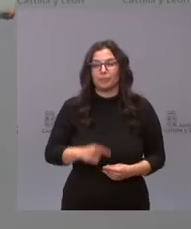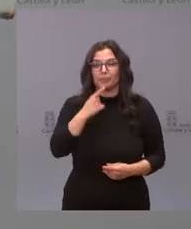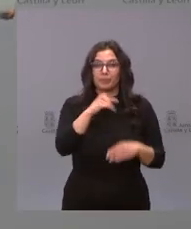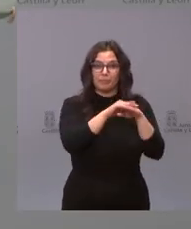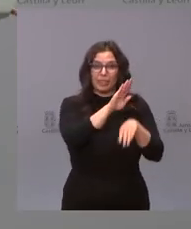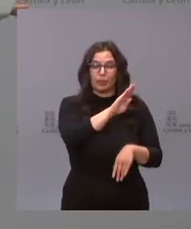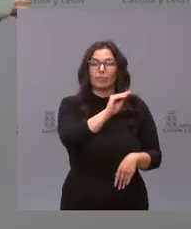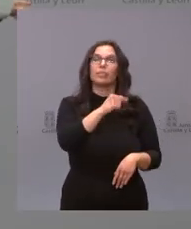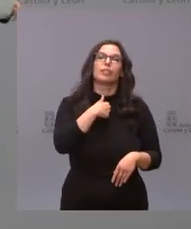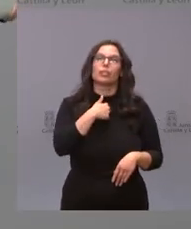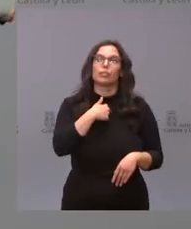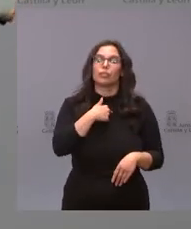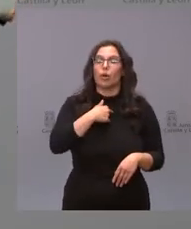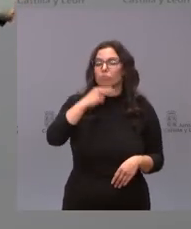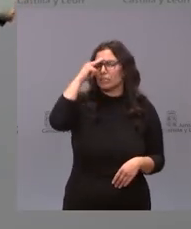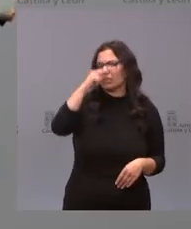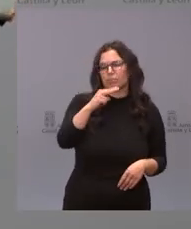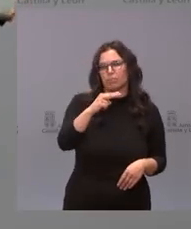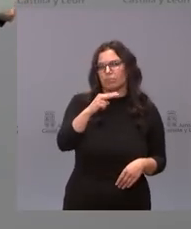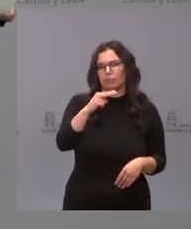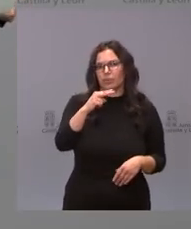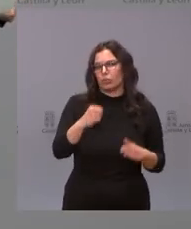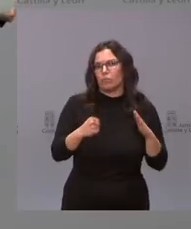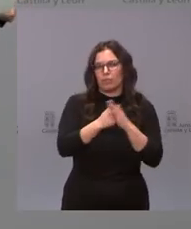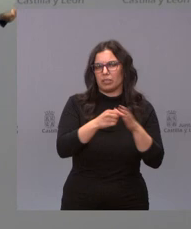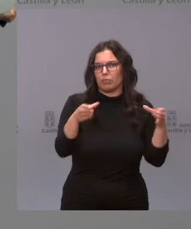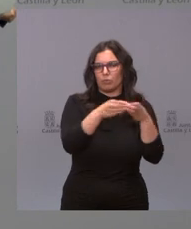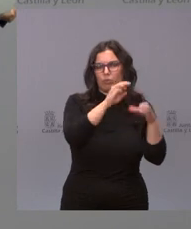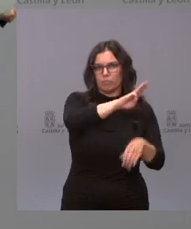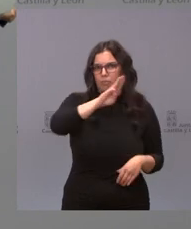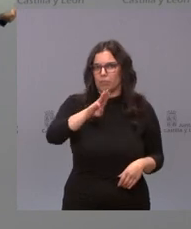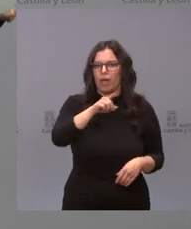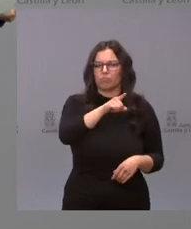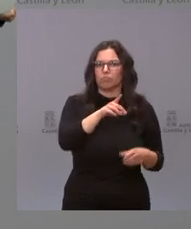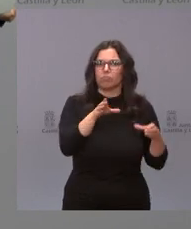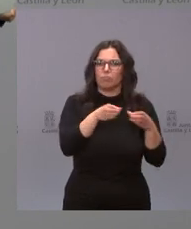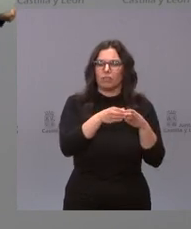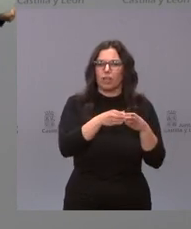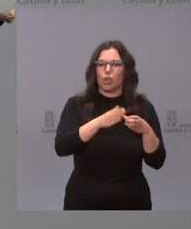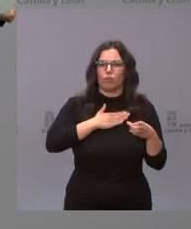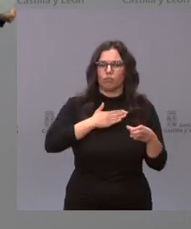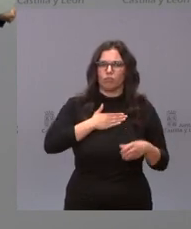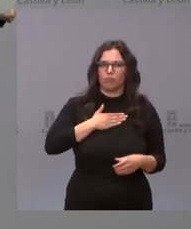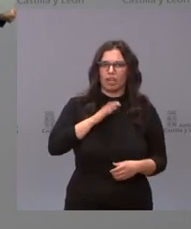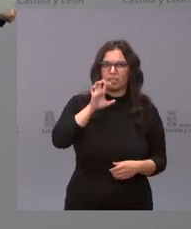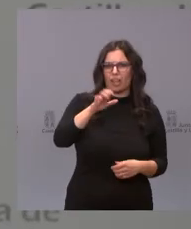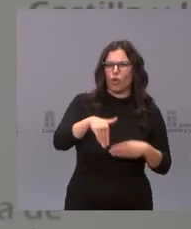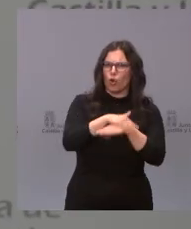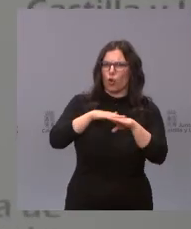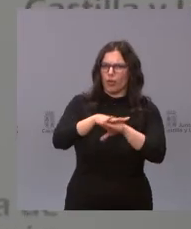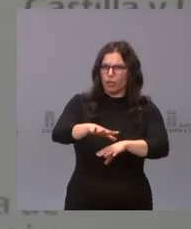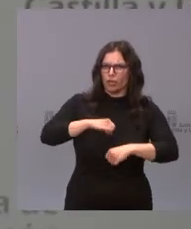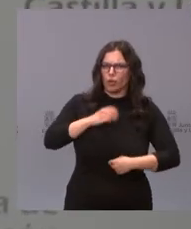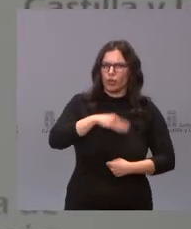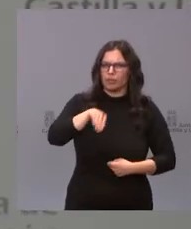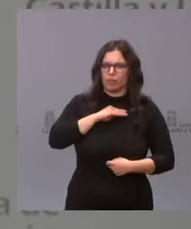perdón yo tengo un enorme respeto por el Partido Popular como partido de Estado como partido que ha gobernado muchos años este país partido que ha